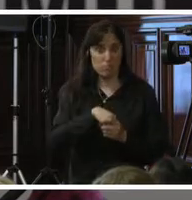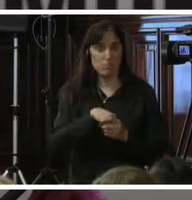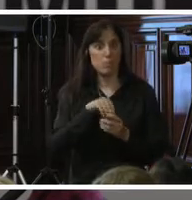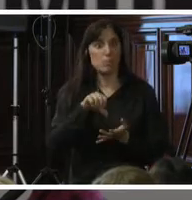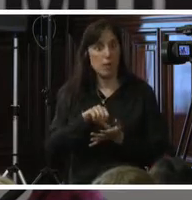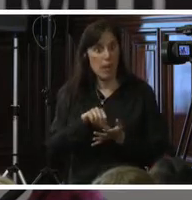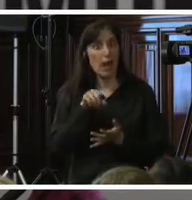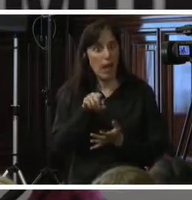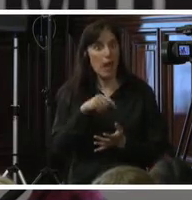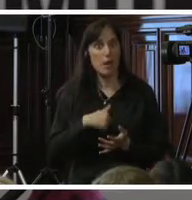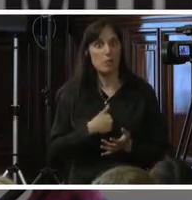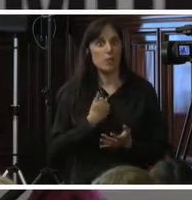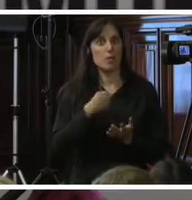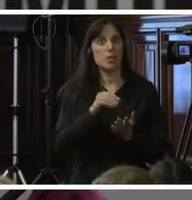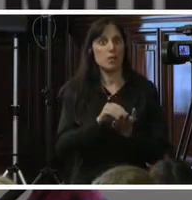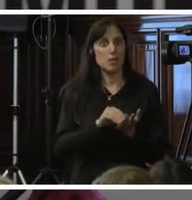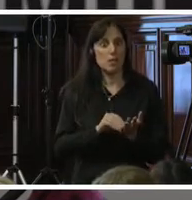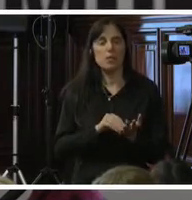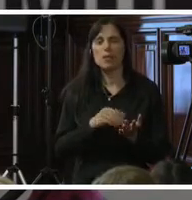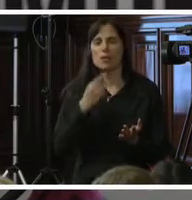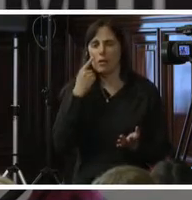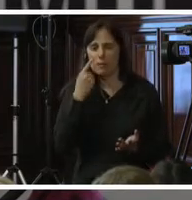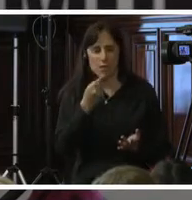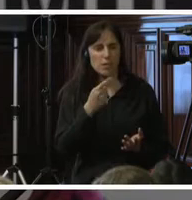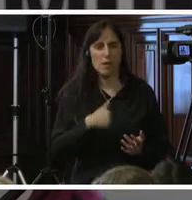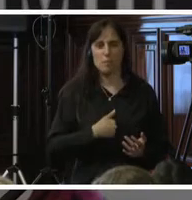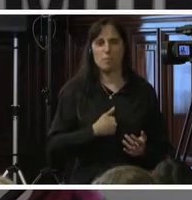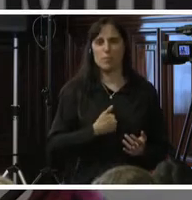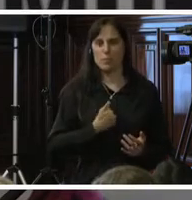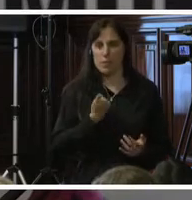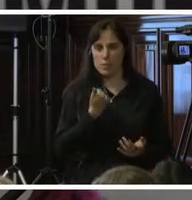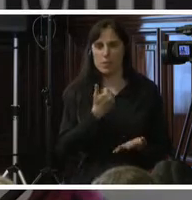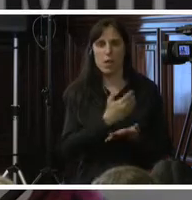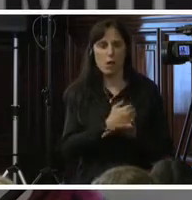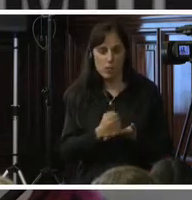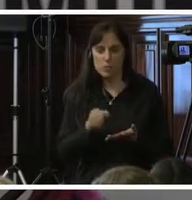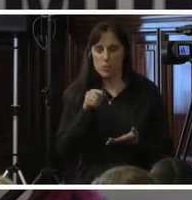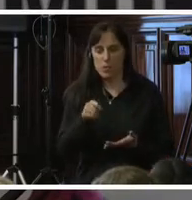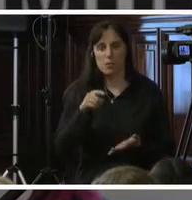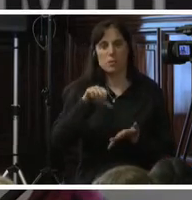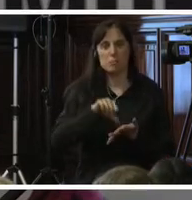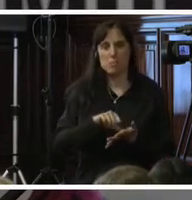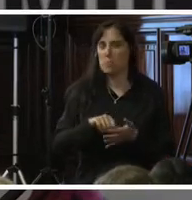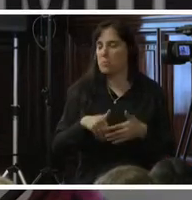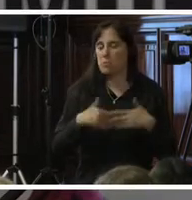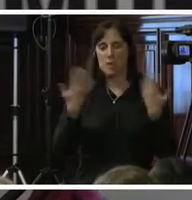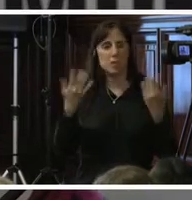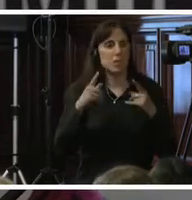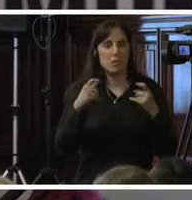que aprovechan a la persona que es víctima de la trata, por cualquiera sea la razón,